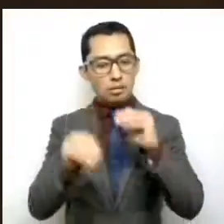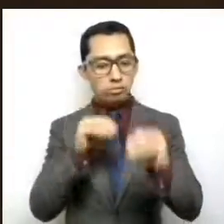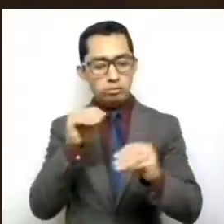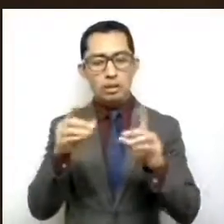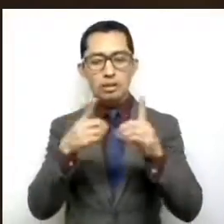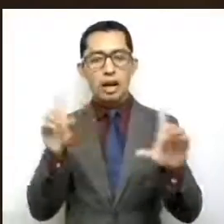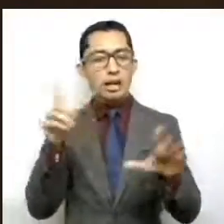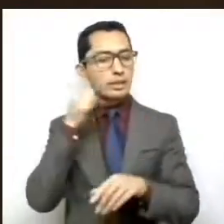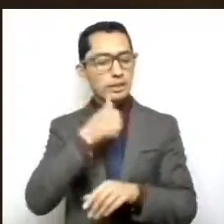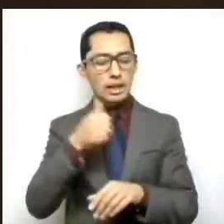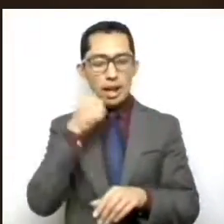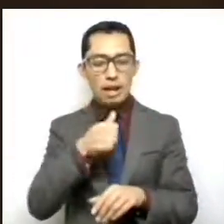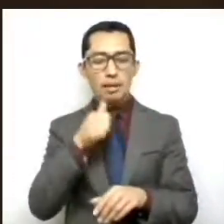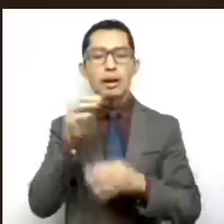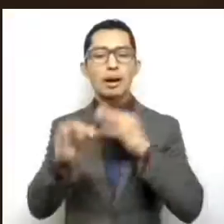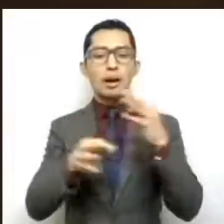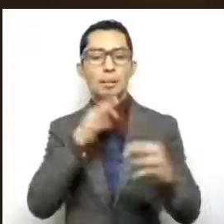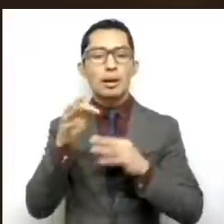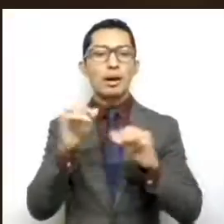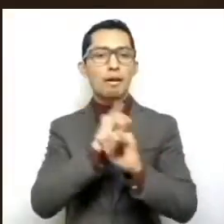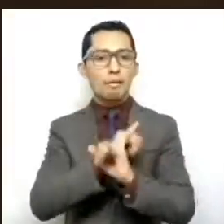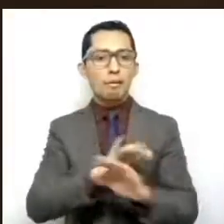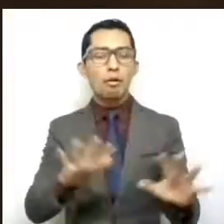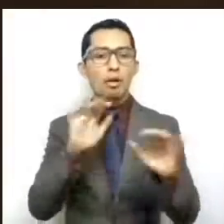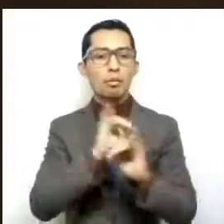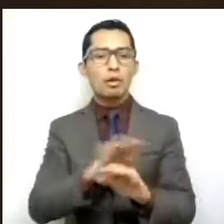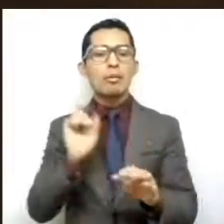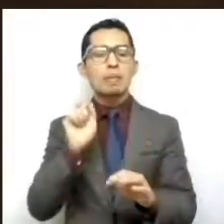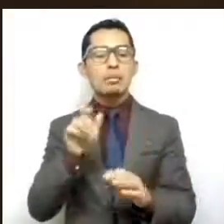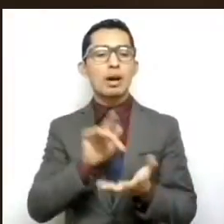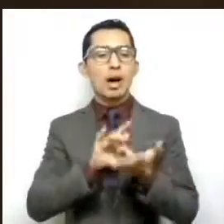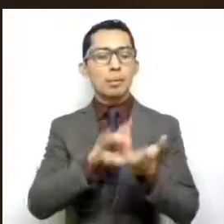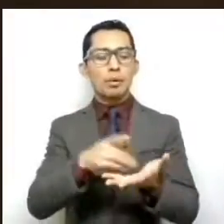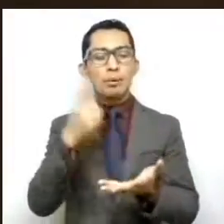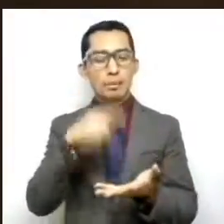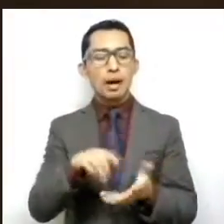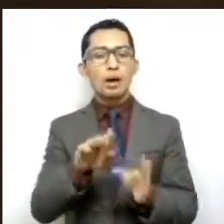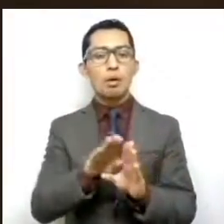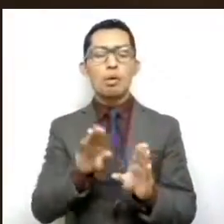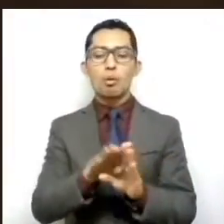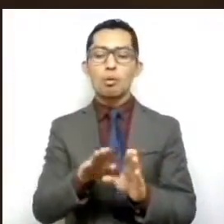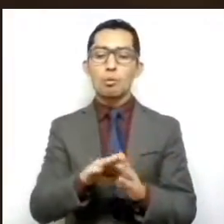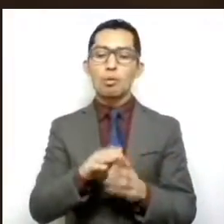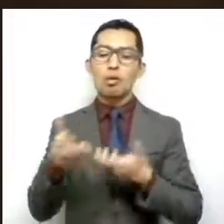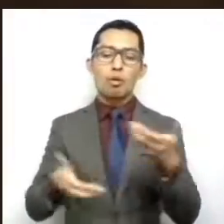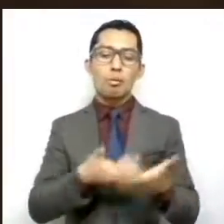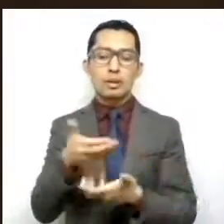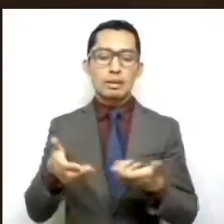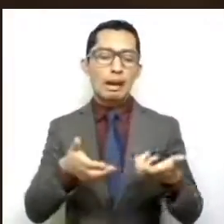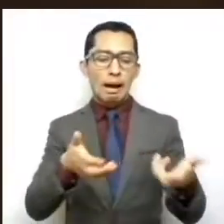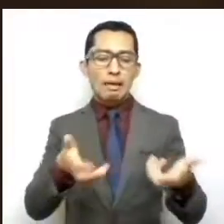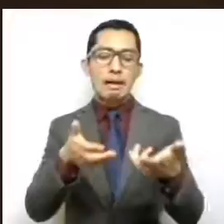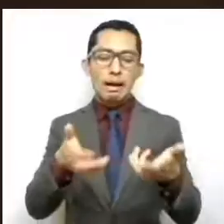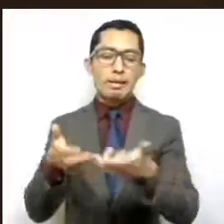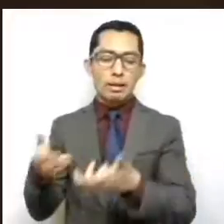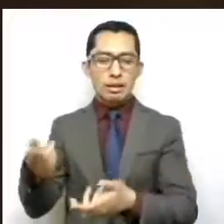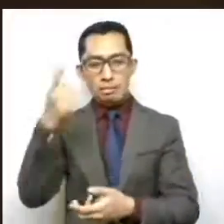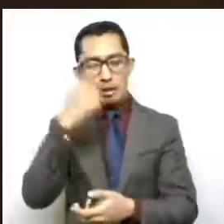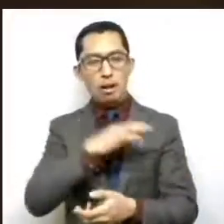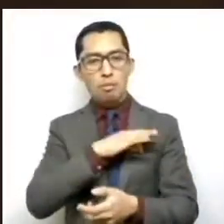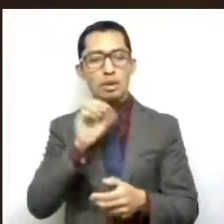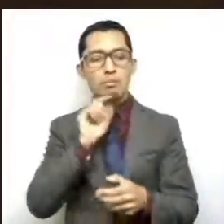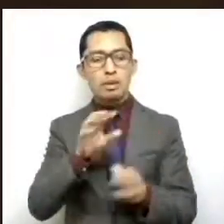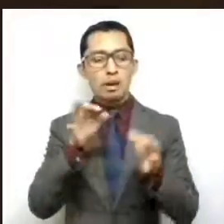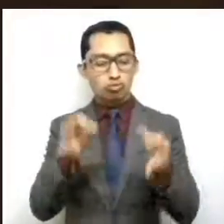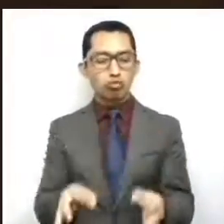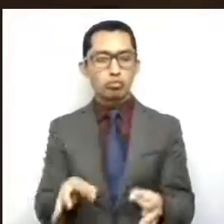campañas de información y estímulos dirigidos a comerciantes informales para que estos incorporen a la formalidad